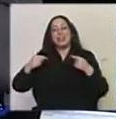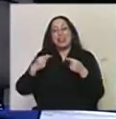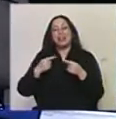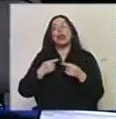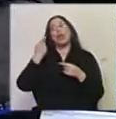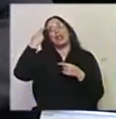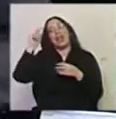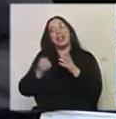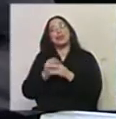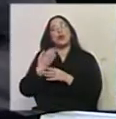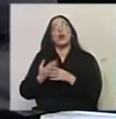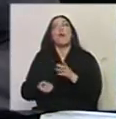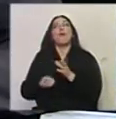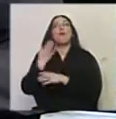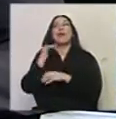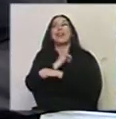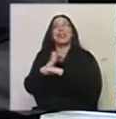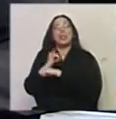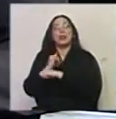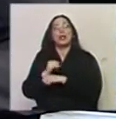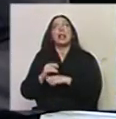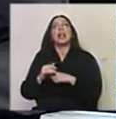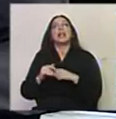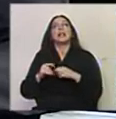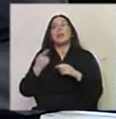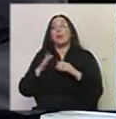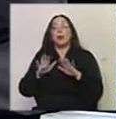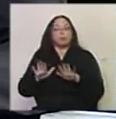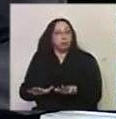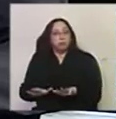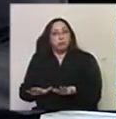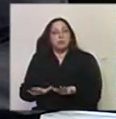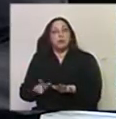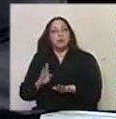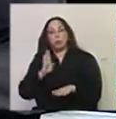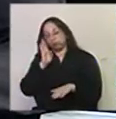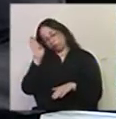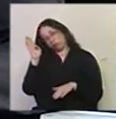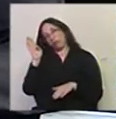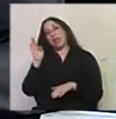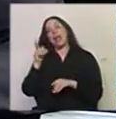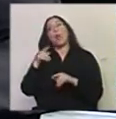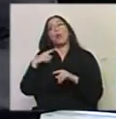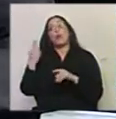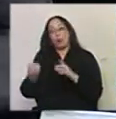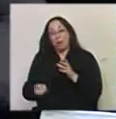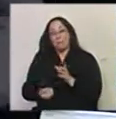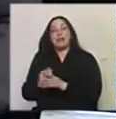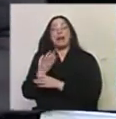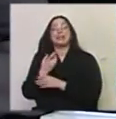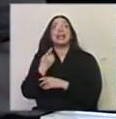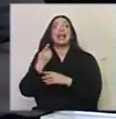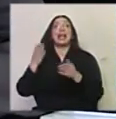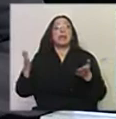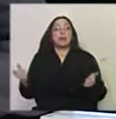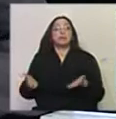la creación de fuerte institucionalidad. Y después se aquietó, se adormiló. Cuando reaparece con fuerza un énfasis